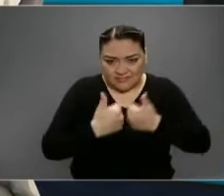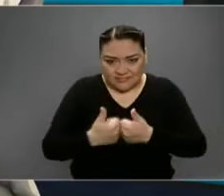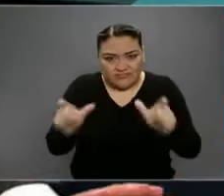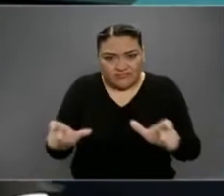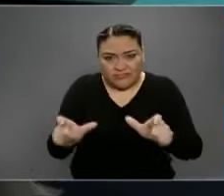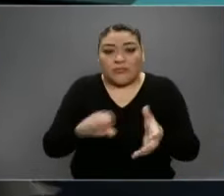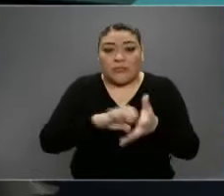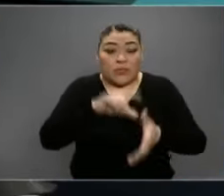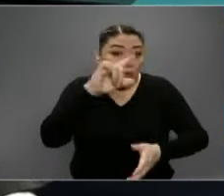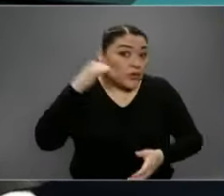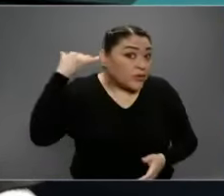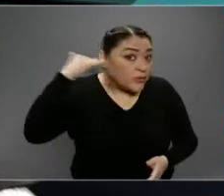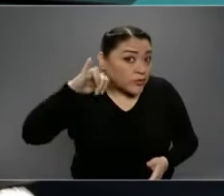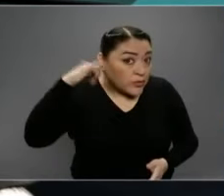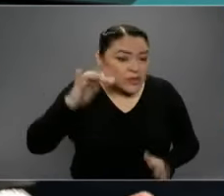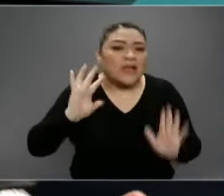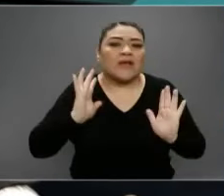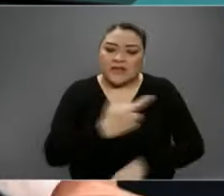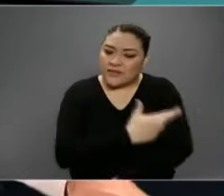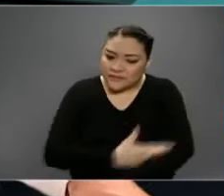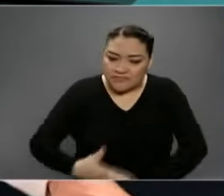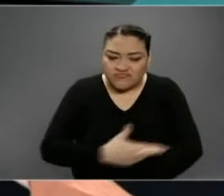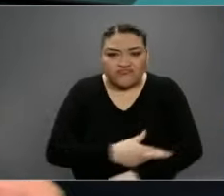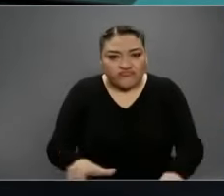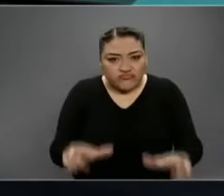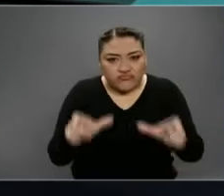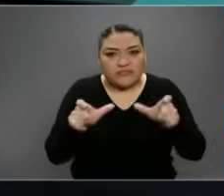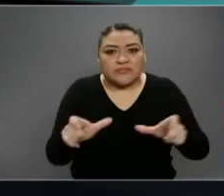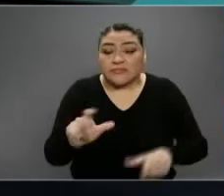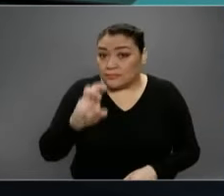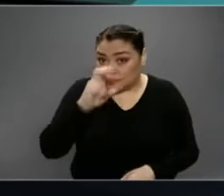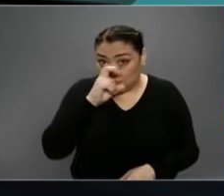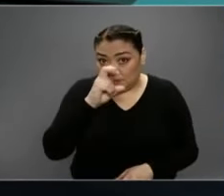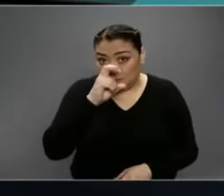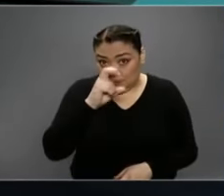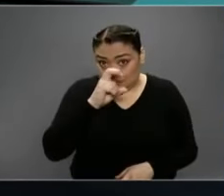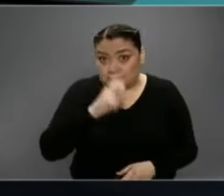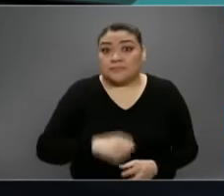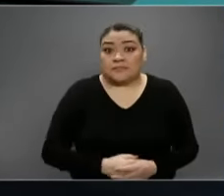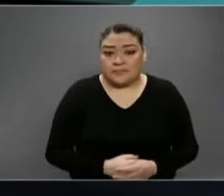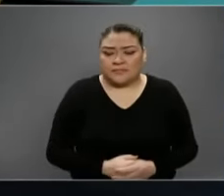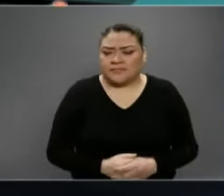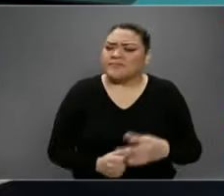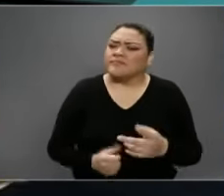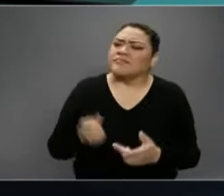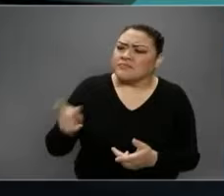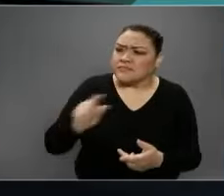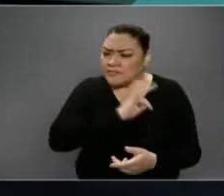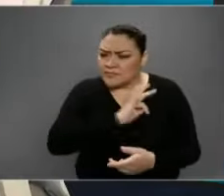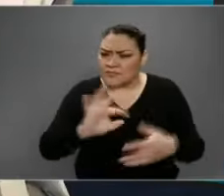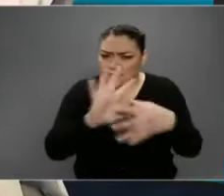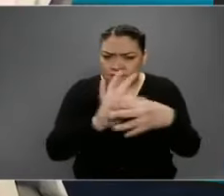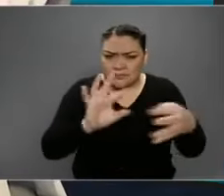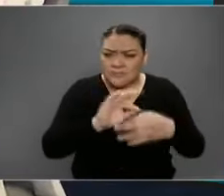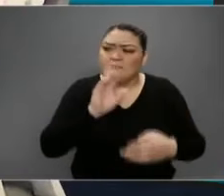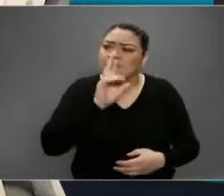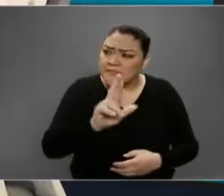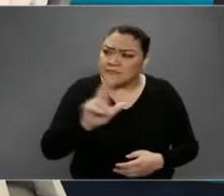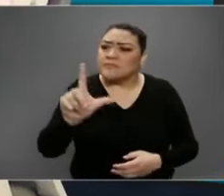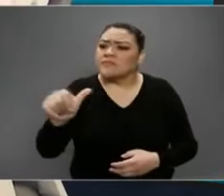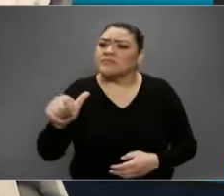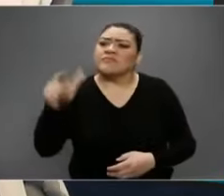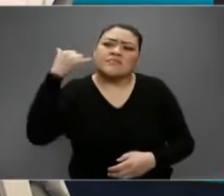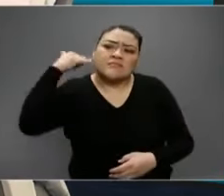Ya el estado de Yucatán implementó medidas mucho más severas. ¿Por qué no comentas la pregunta y después